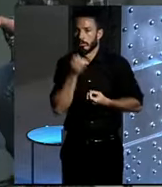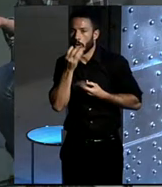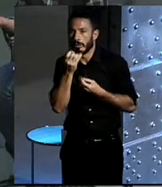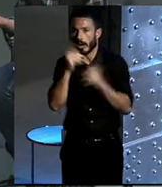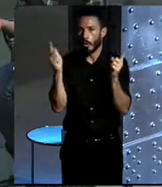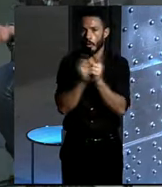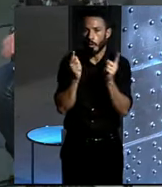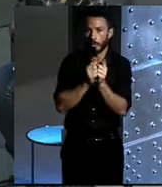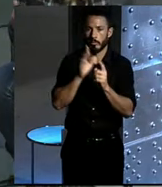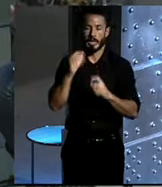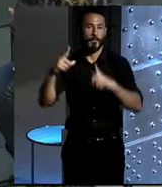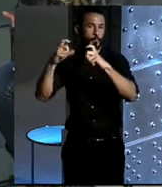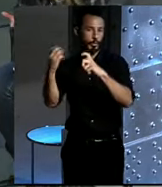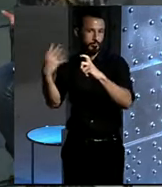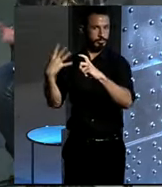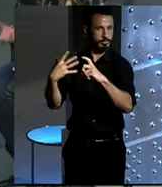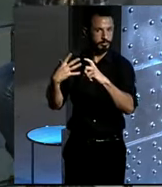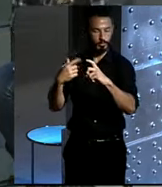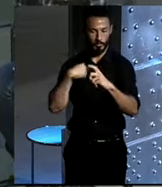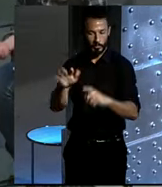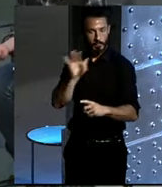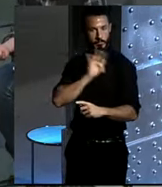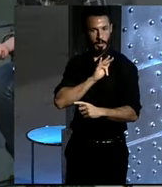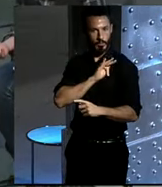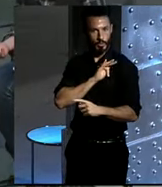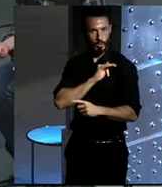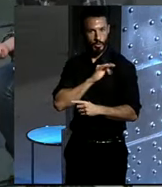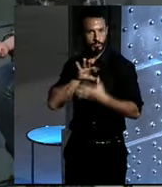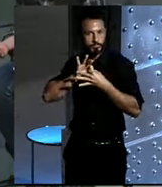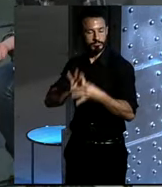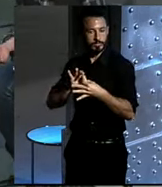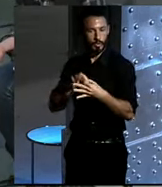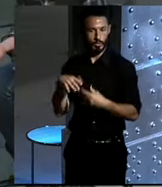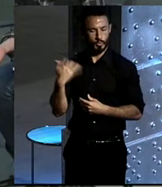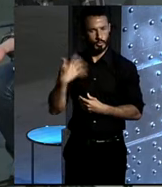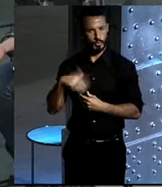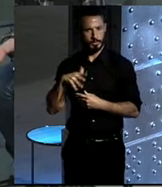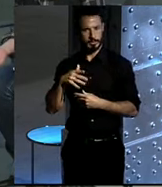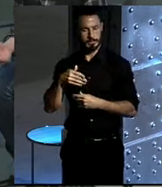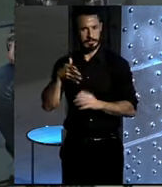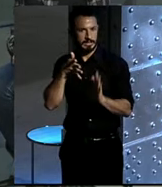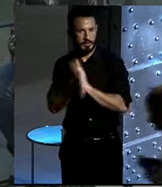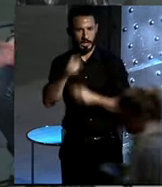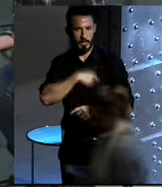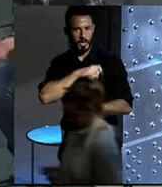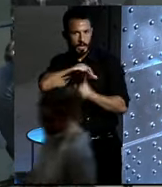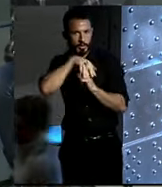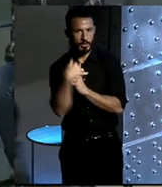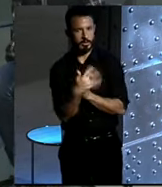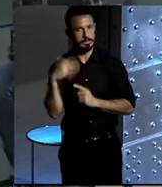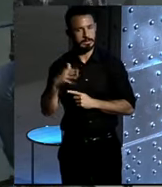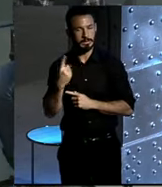fotos con una bicicleta, ya me merezco este premio, es que realmente estamos muy mal. O realmente en España está todo por hacer. Entonces,